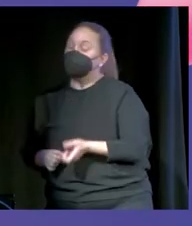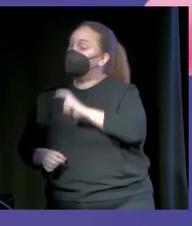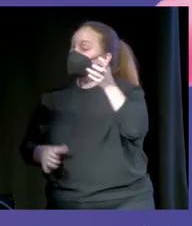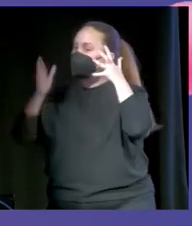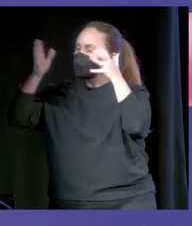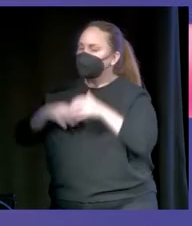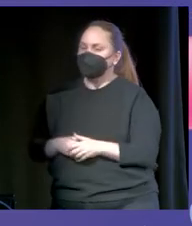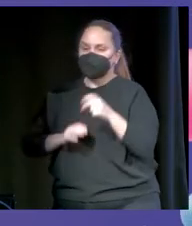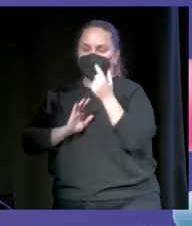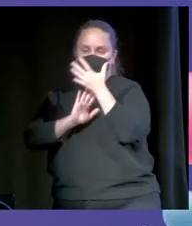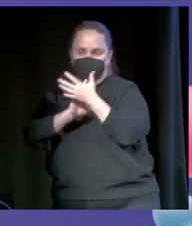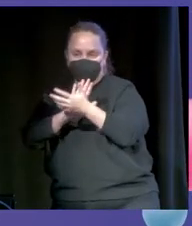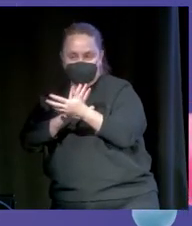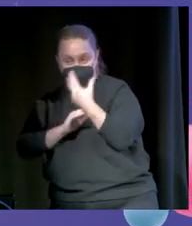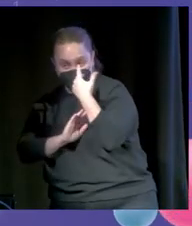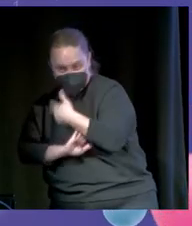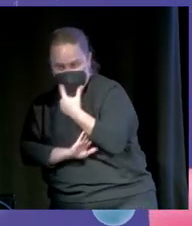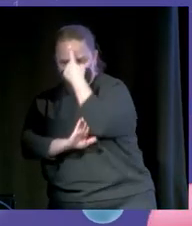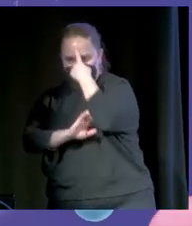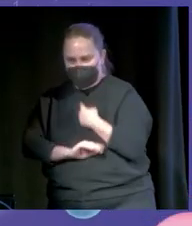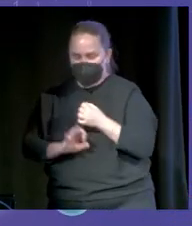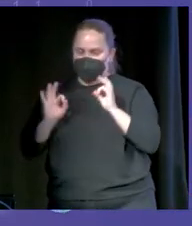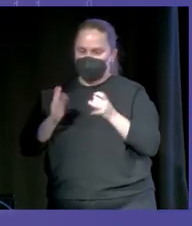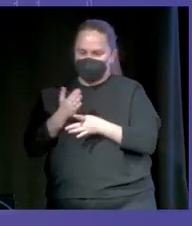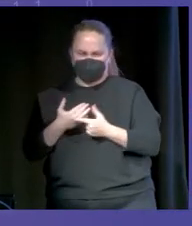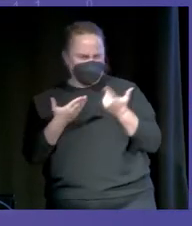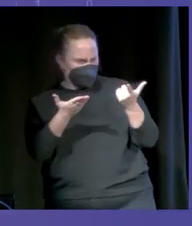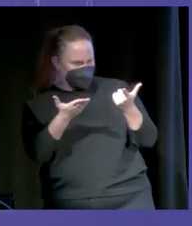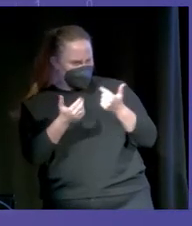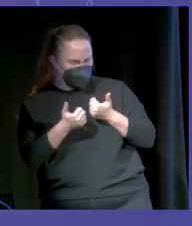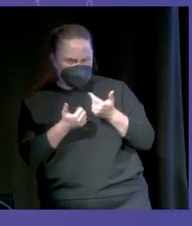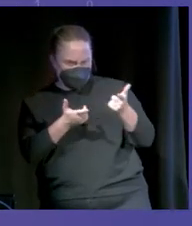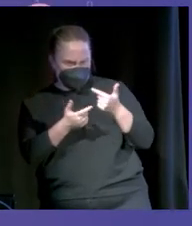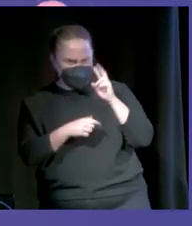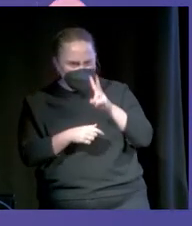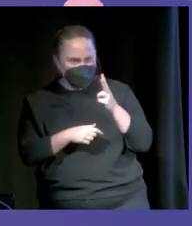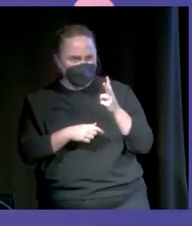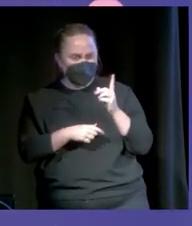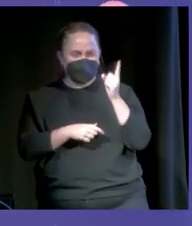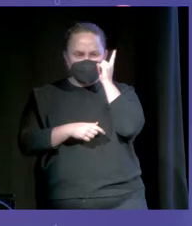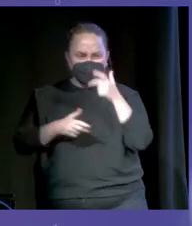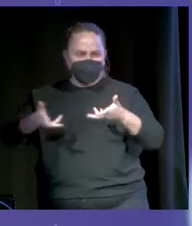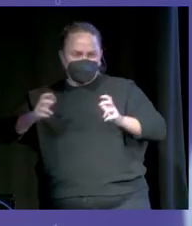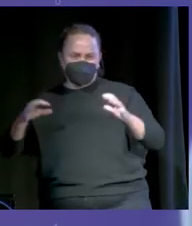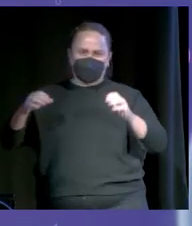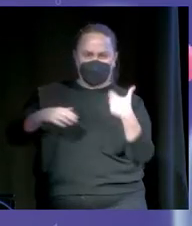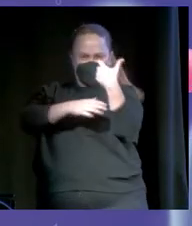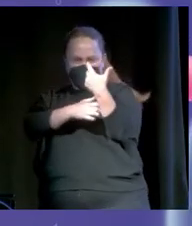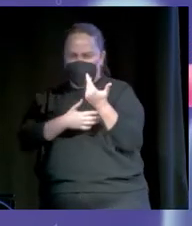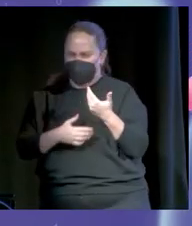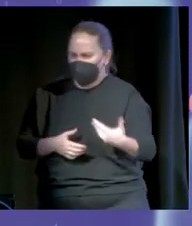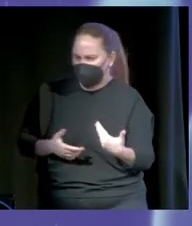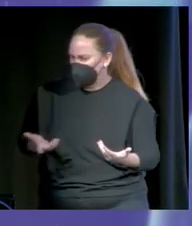cuidar la calidad de imagen. Los que me sigan aquí dirán, manda huevos que te diga cuidar la calidad de imagen que se graba todos los vídeos en el sofá con la cámara frontal del móvil.